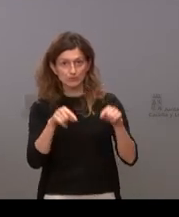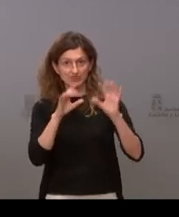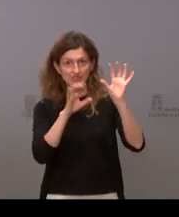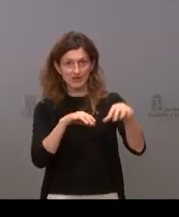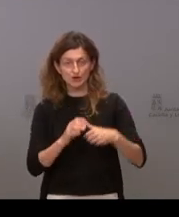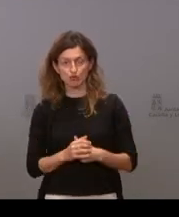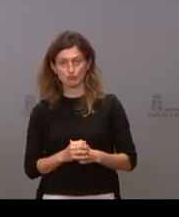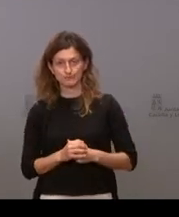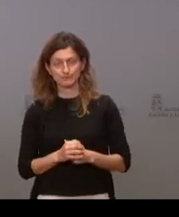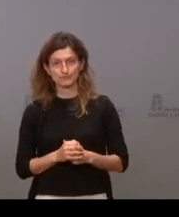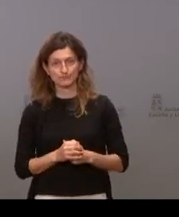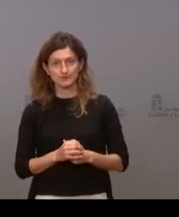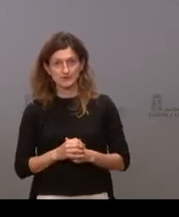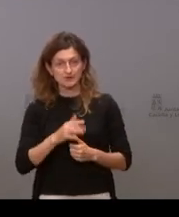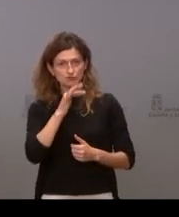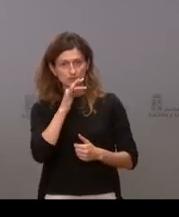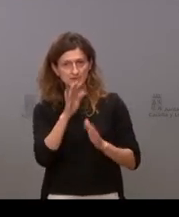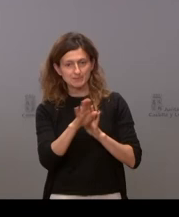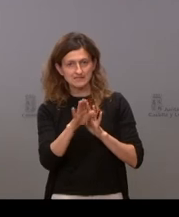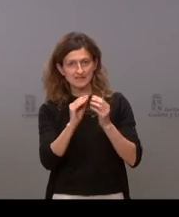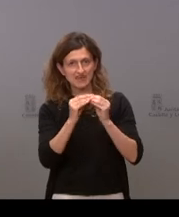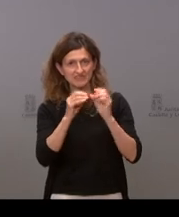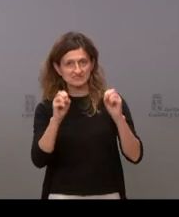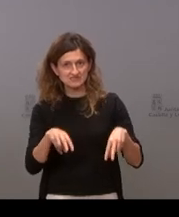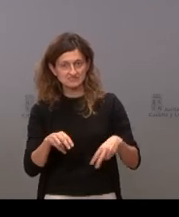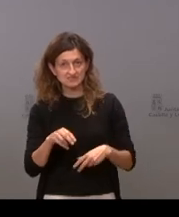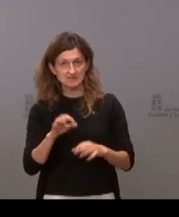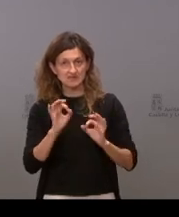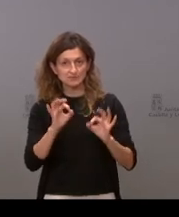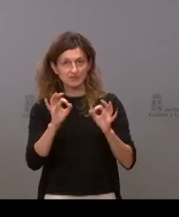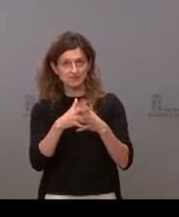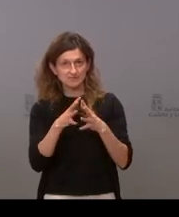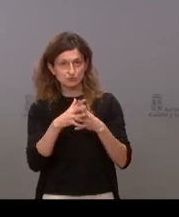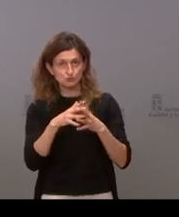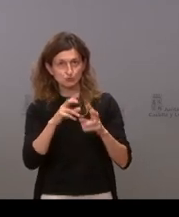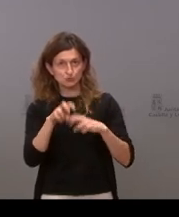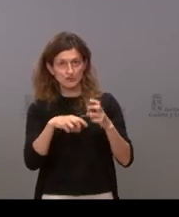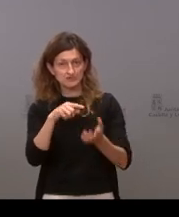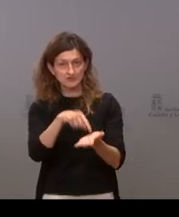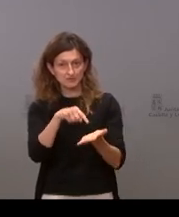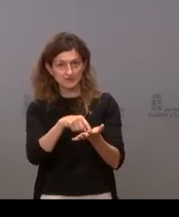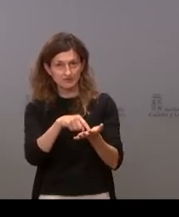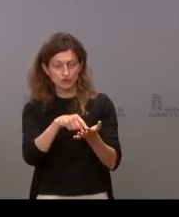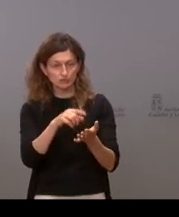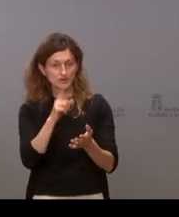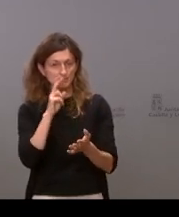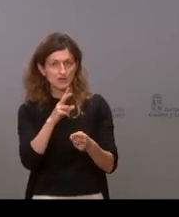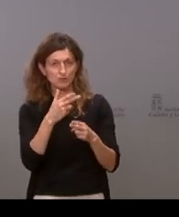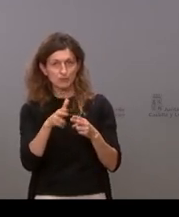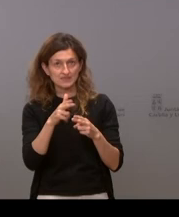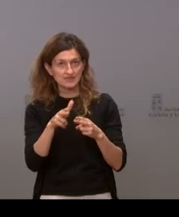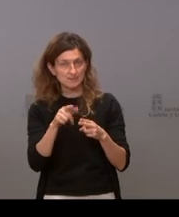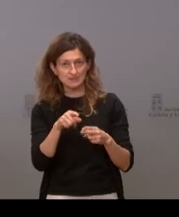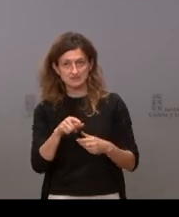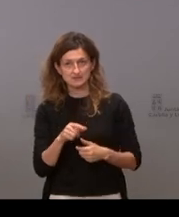se mantienen todavía sin ejecutar especialmente de infraestructuras una reivindicación que ha sido políticamente muy